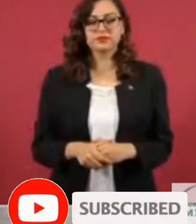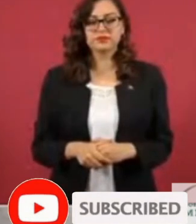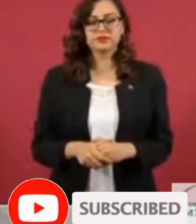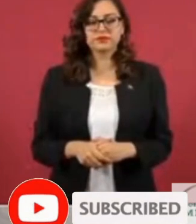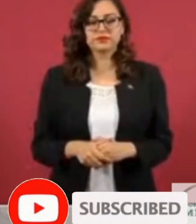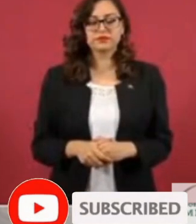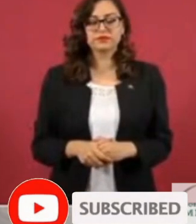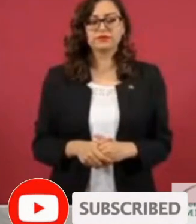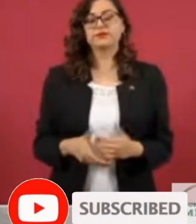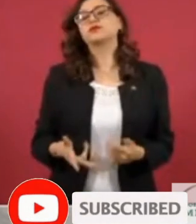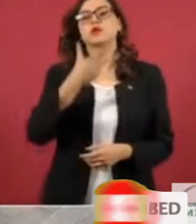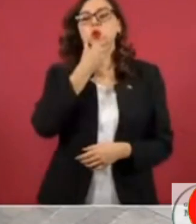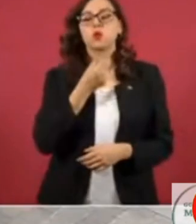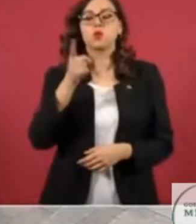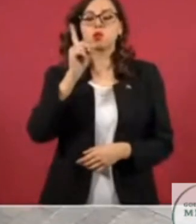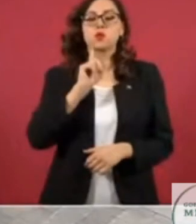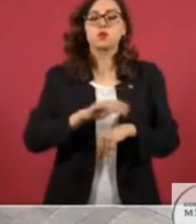Amigas, amigos,